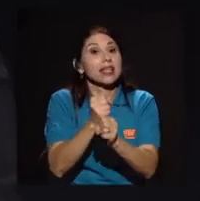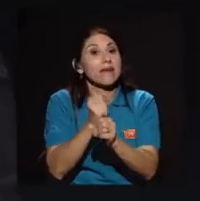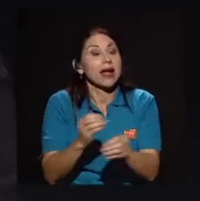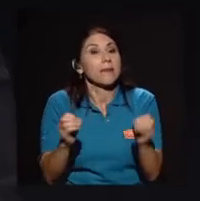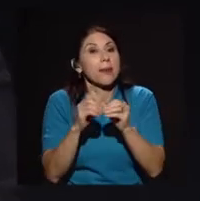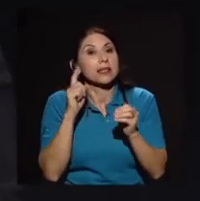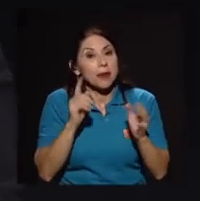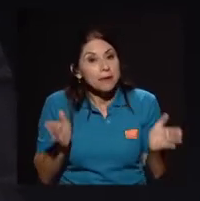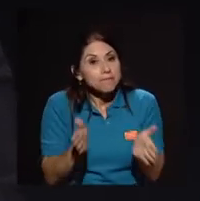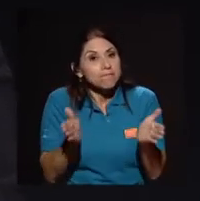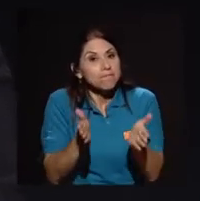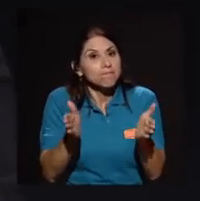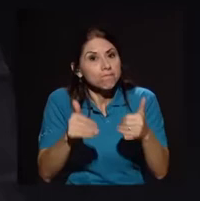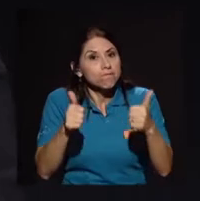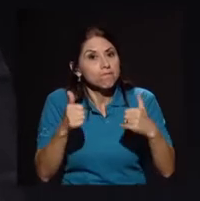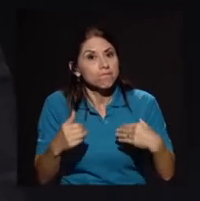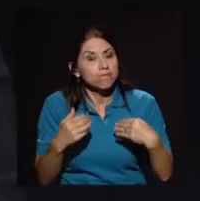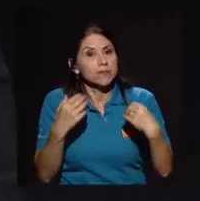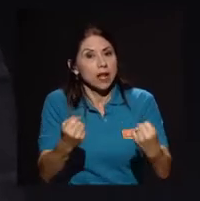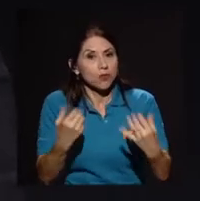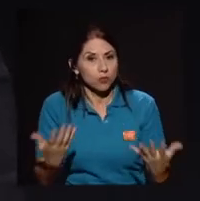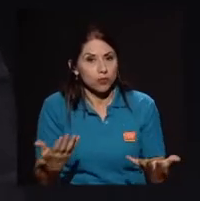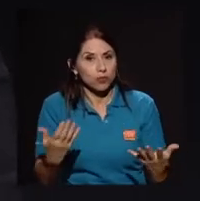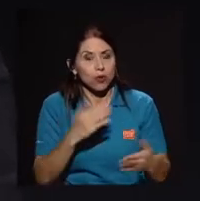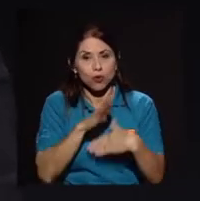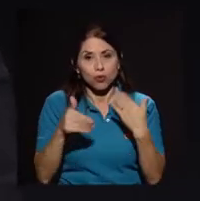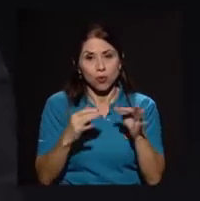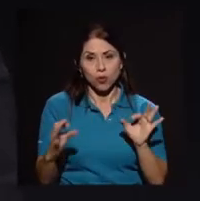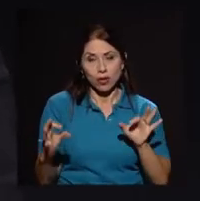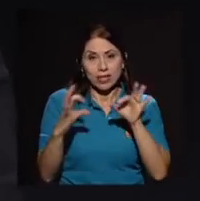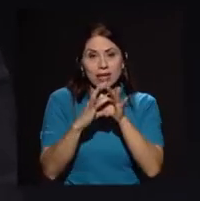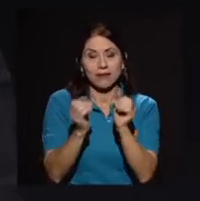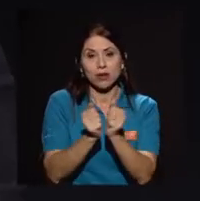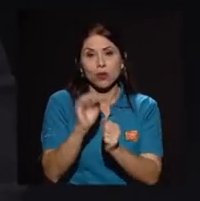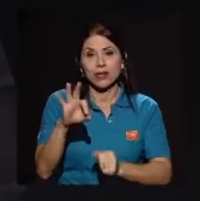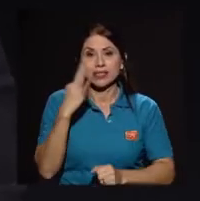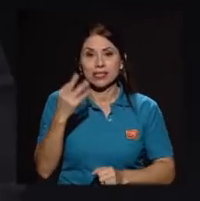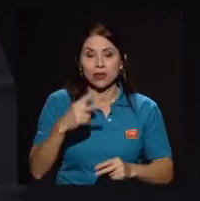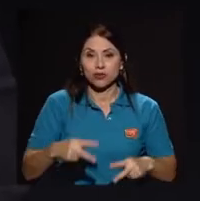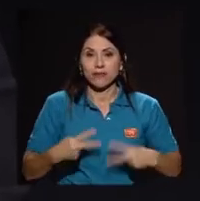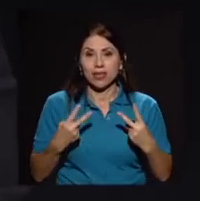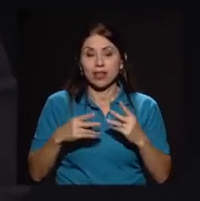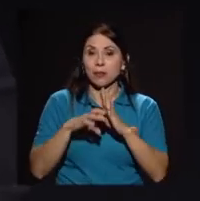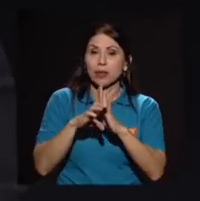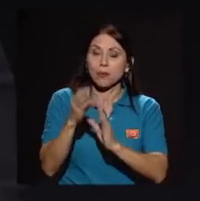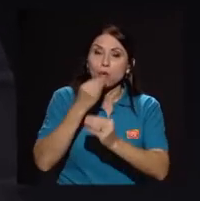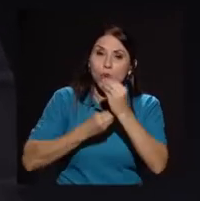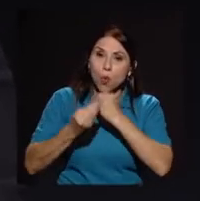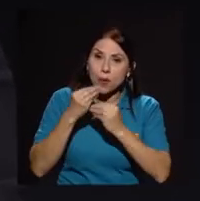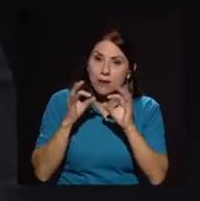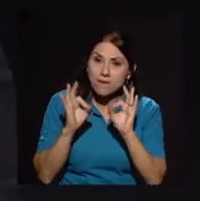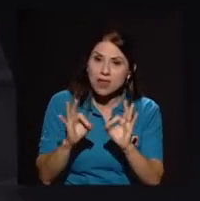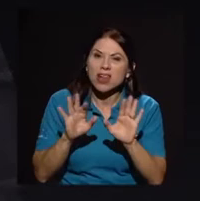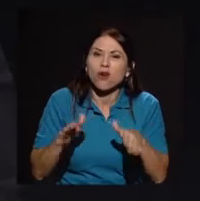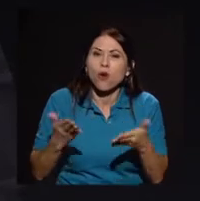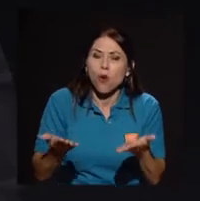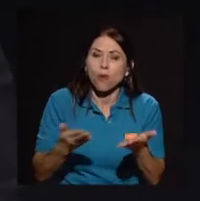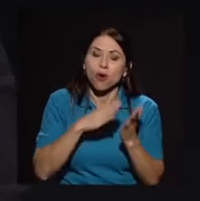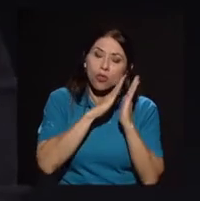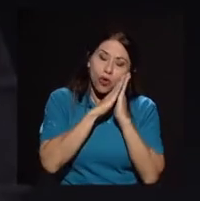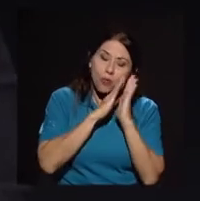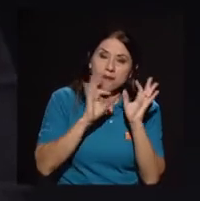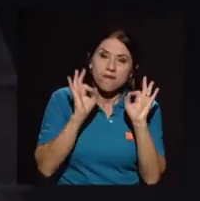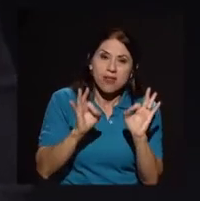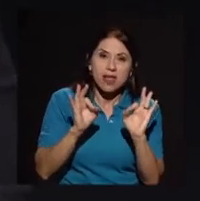la salud, ¿verdad? Que es todo lo que tiene que ver con nuestros estilos de vida, cómo comer bien, cómo dormir, cómo tener una vida más